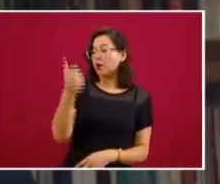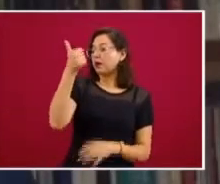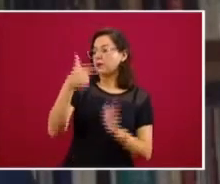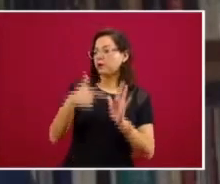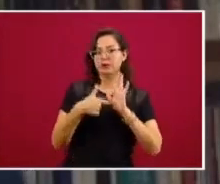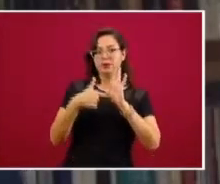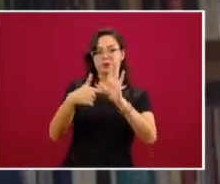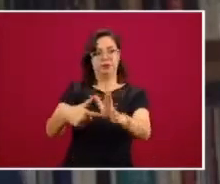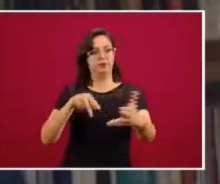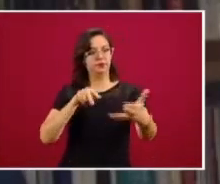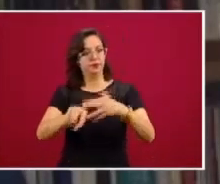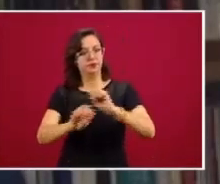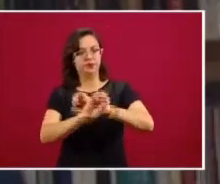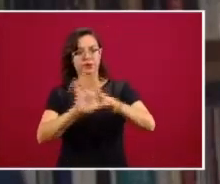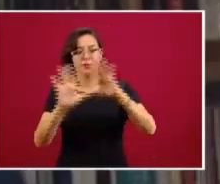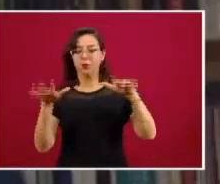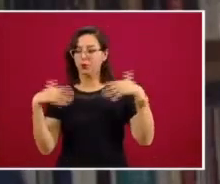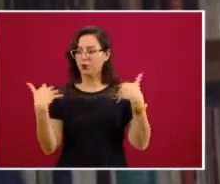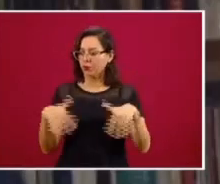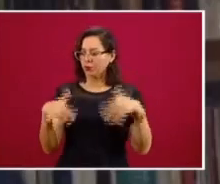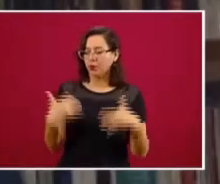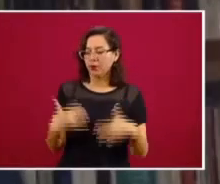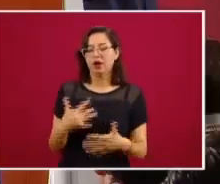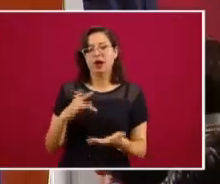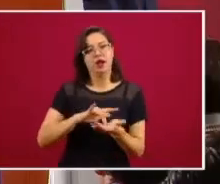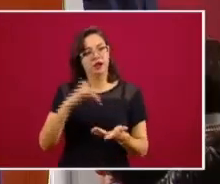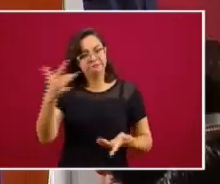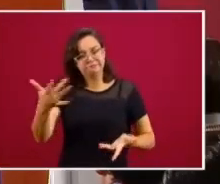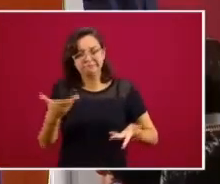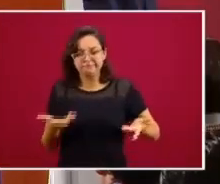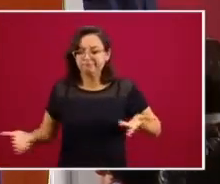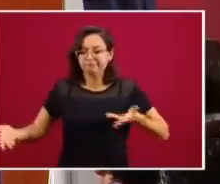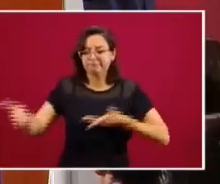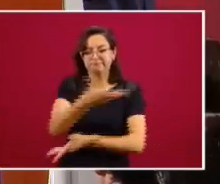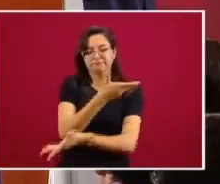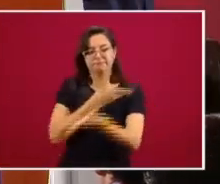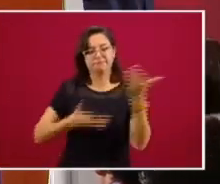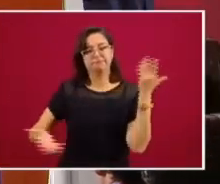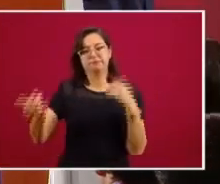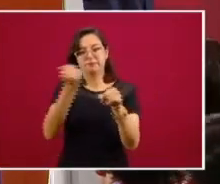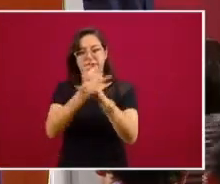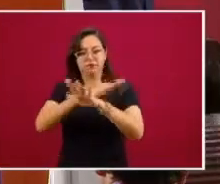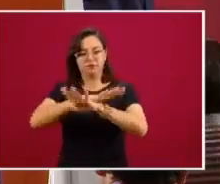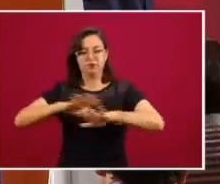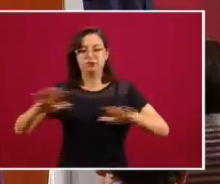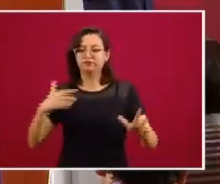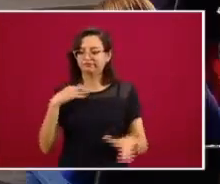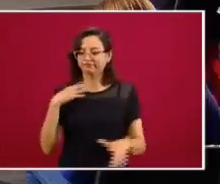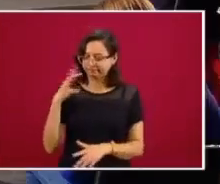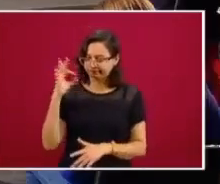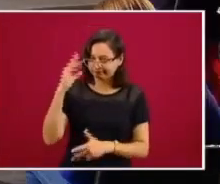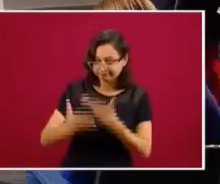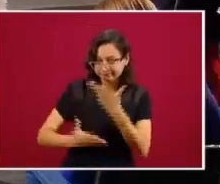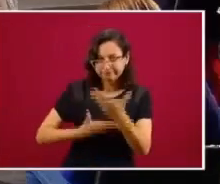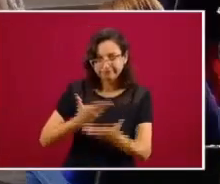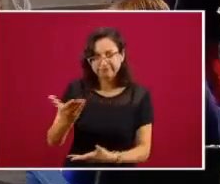nuevamente gracias por permitirme compartirlo e informarle, presidente. Estoy a sus órdenes.